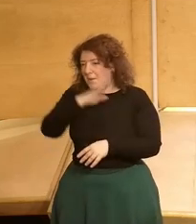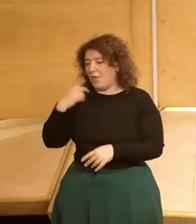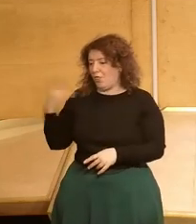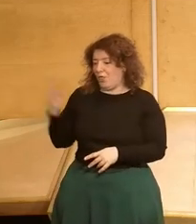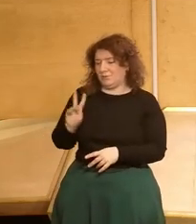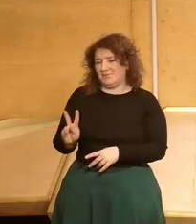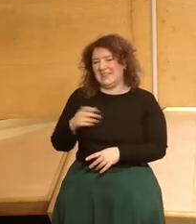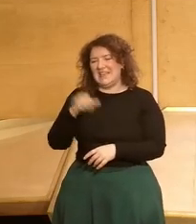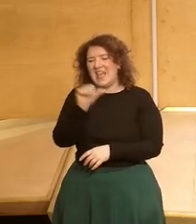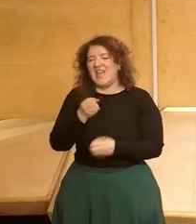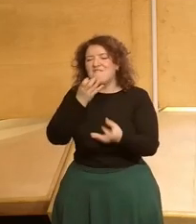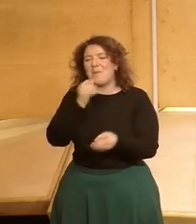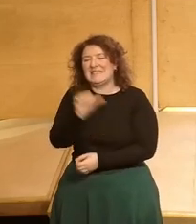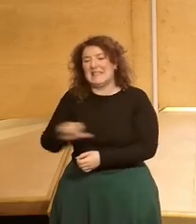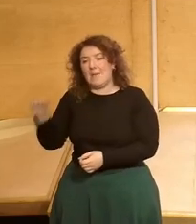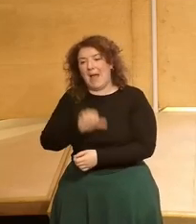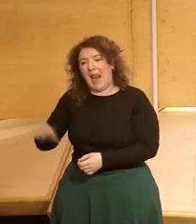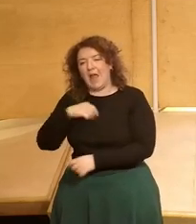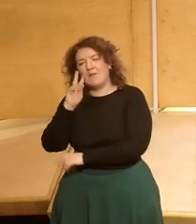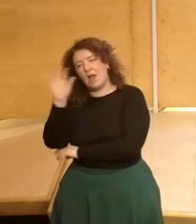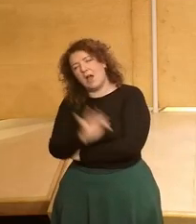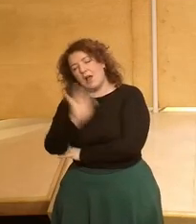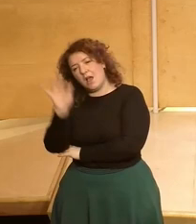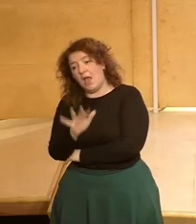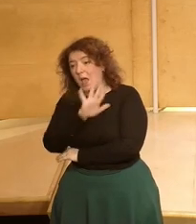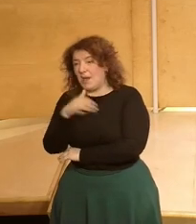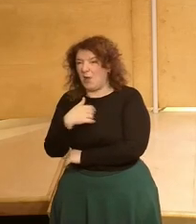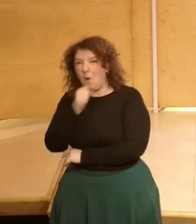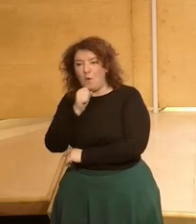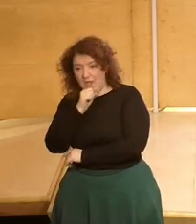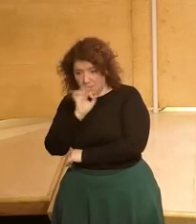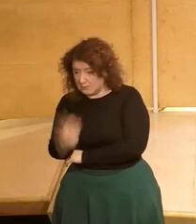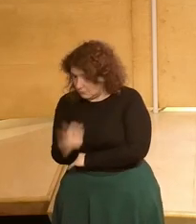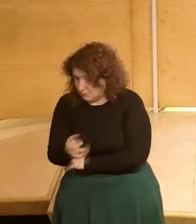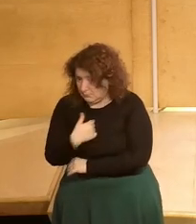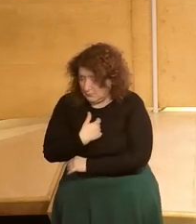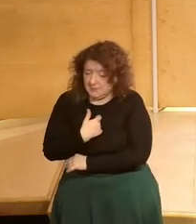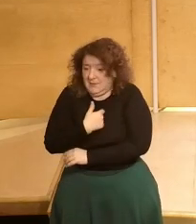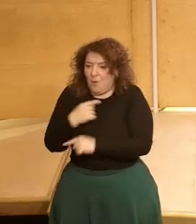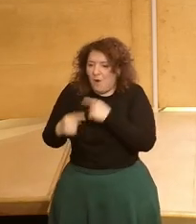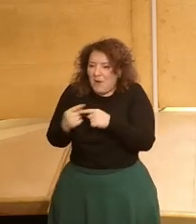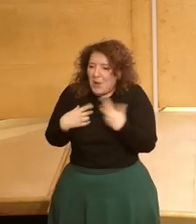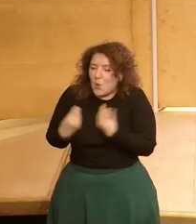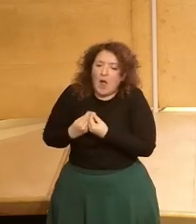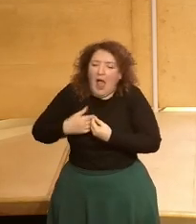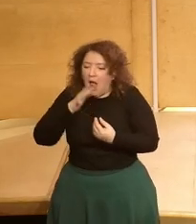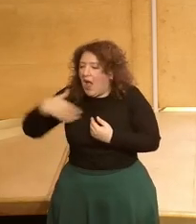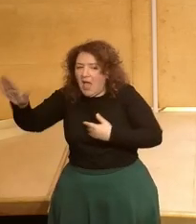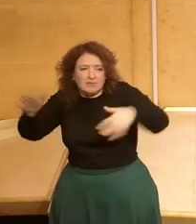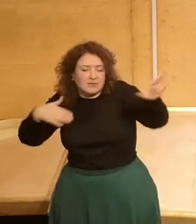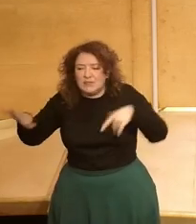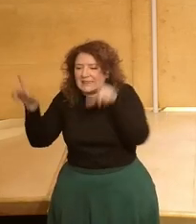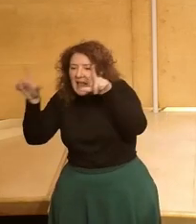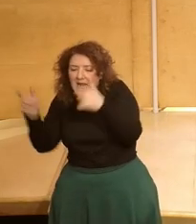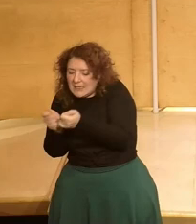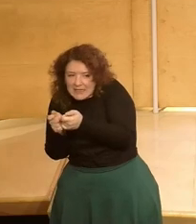informe semanal cuando era pequeña entonces ahora parece como que está de moda ver estas cosas con la familia ahora cada uno está con su pantalla y su